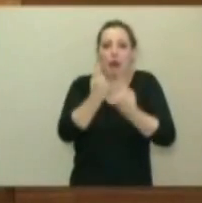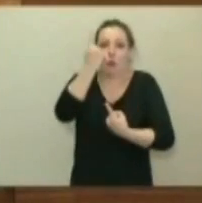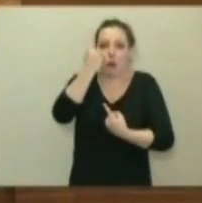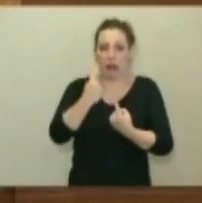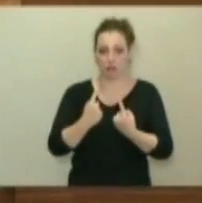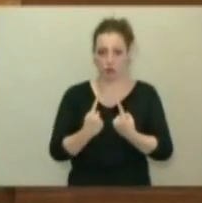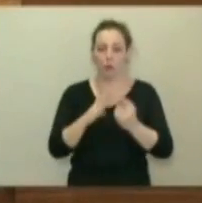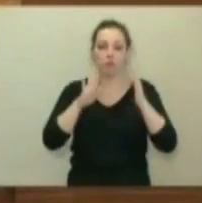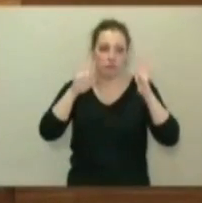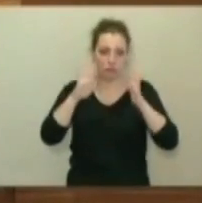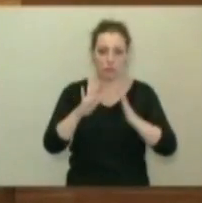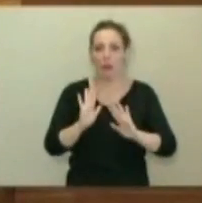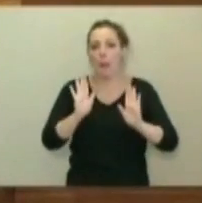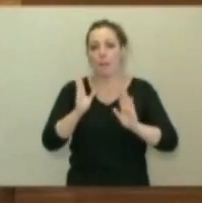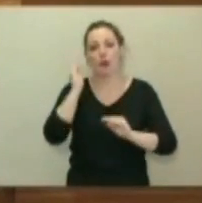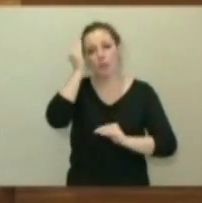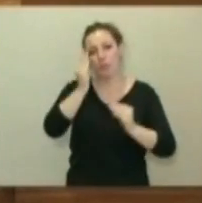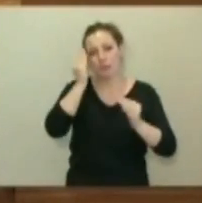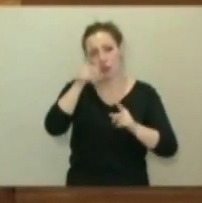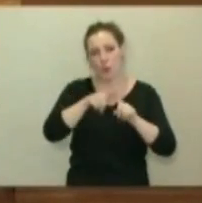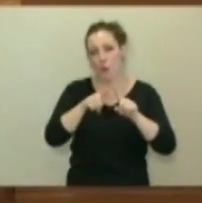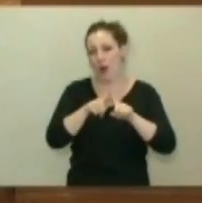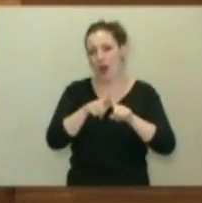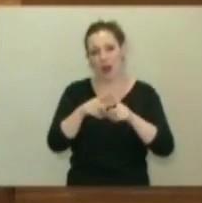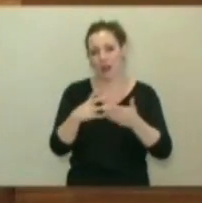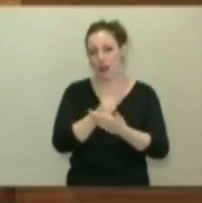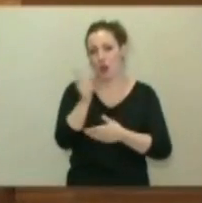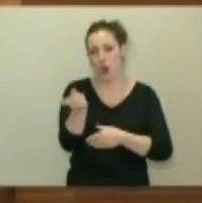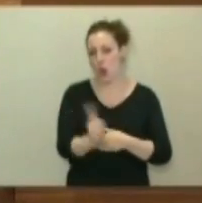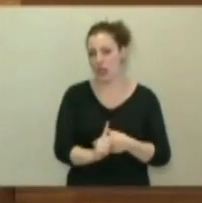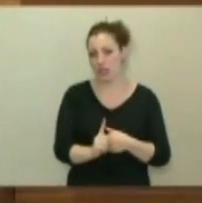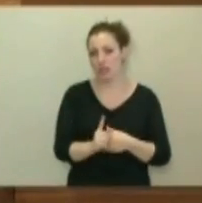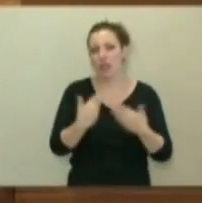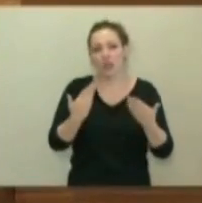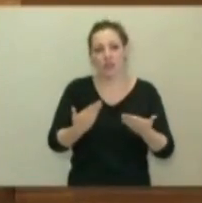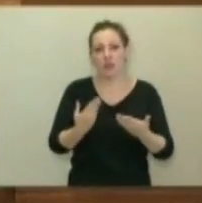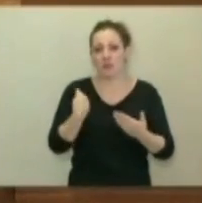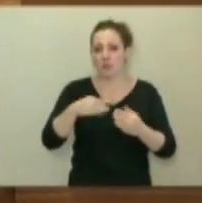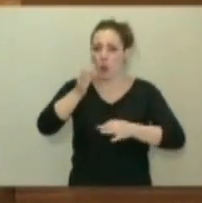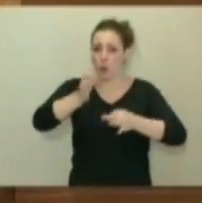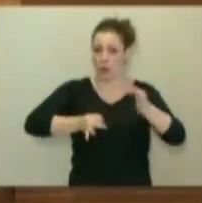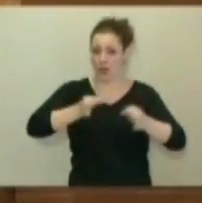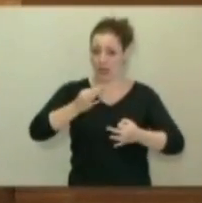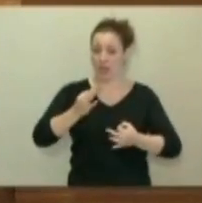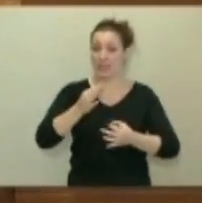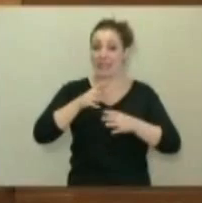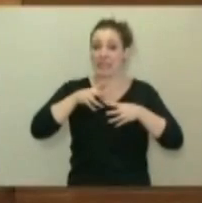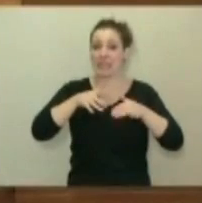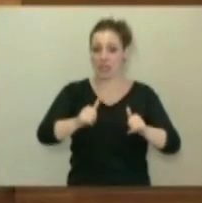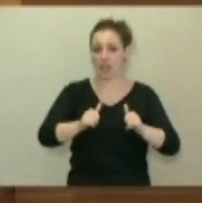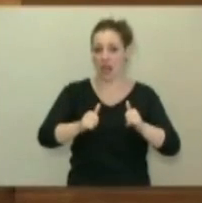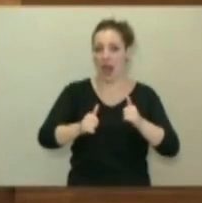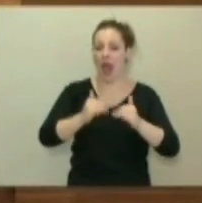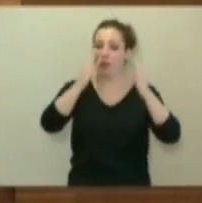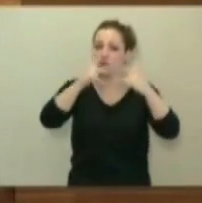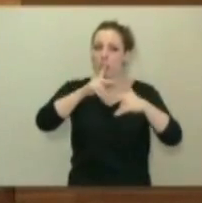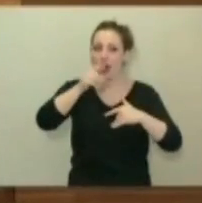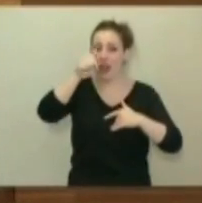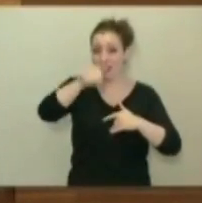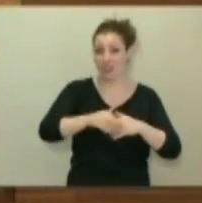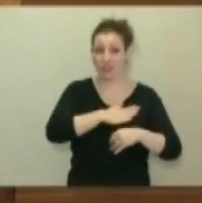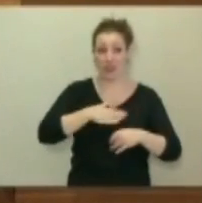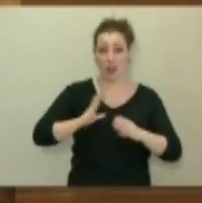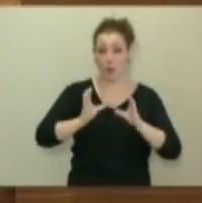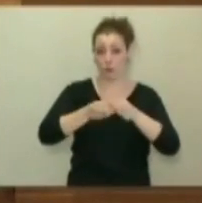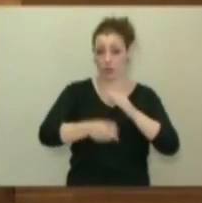Pero no creo que exista la legitimidad genérica ni jurídica ni administrativa que ustedes parecen querer atribuir a esta Junta General del